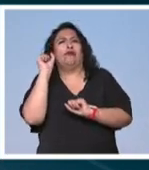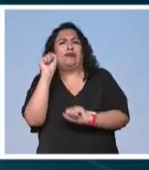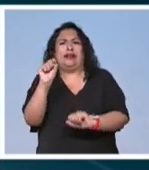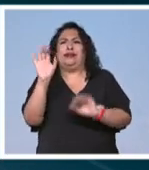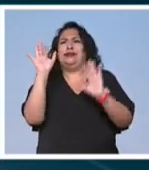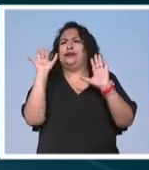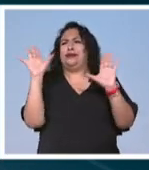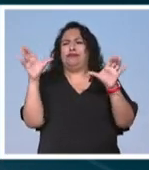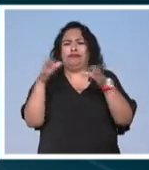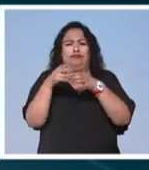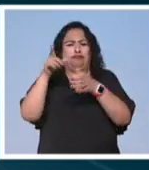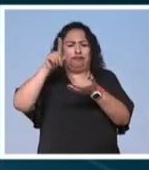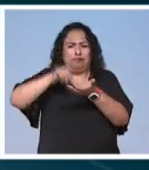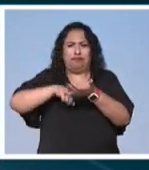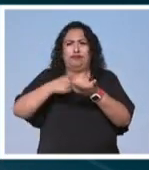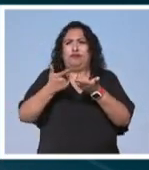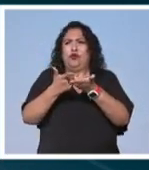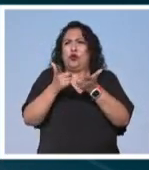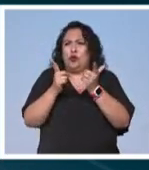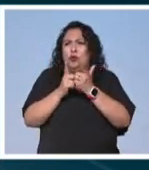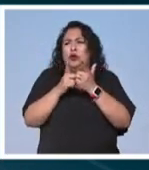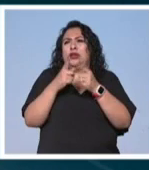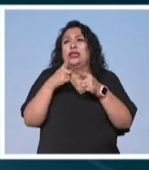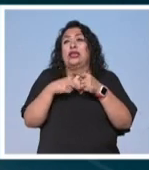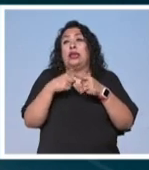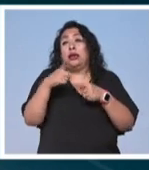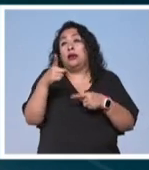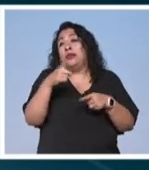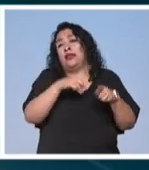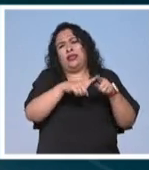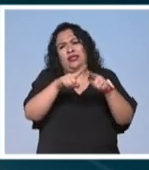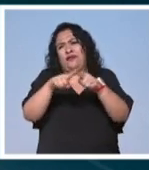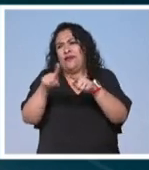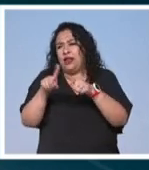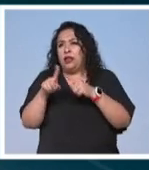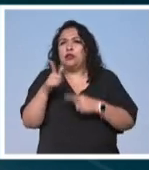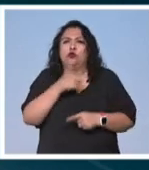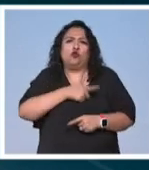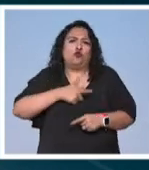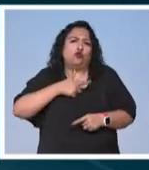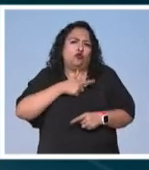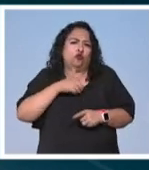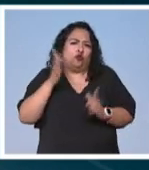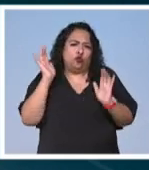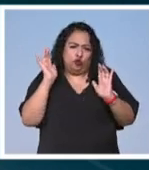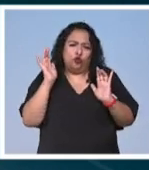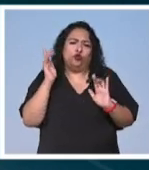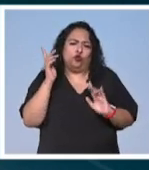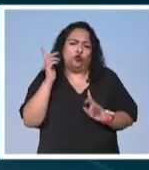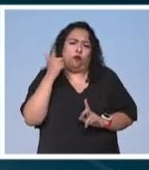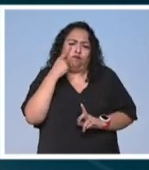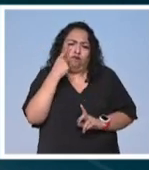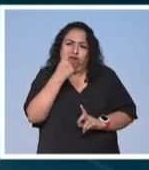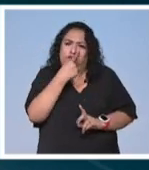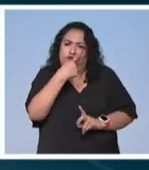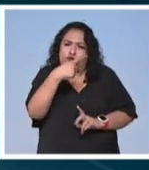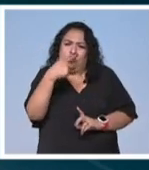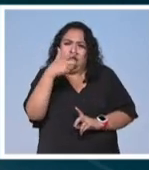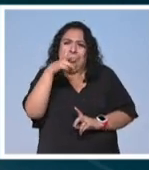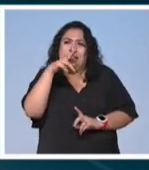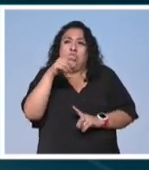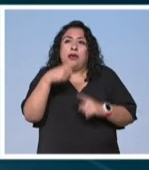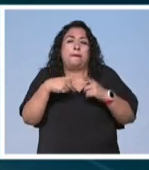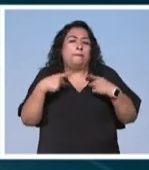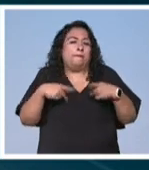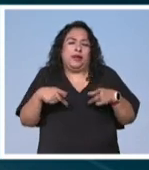podemos encasillar en ningún grupo a las diferentes preferencias o tendencias de género